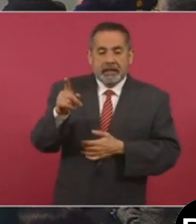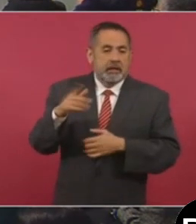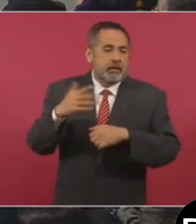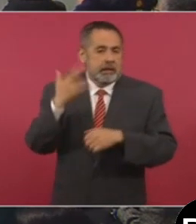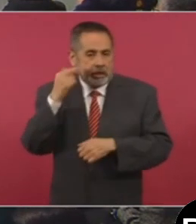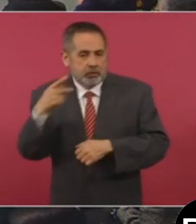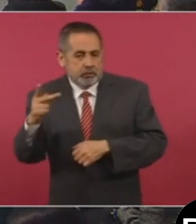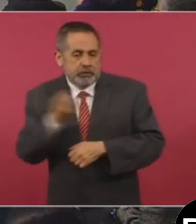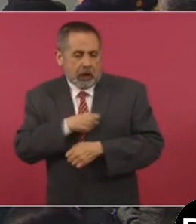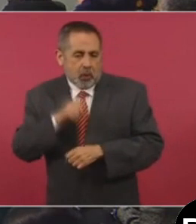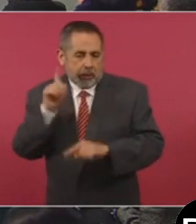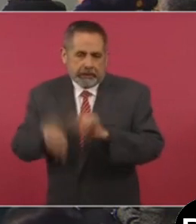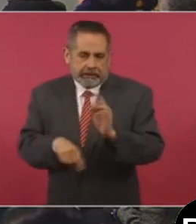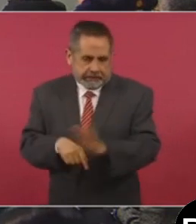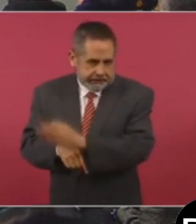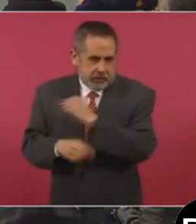motivos de salud,